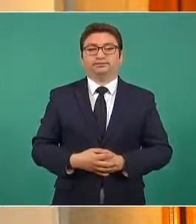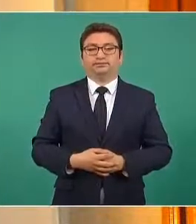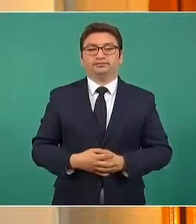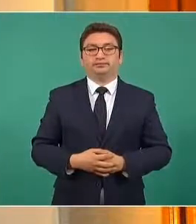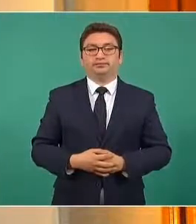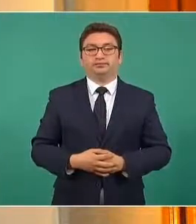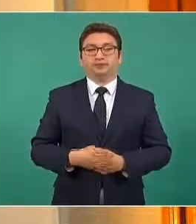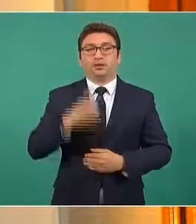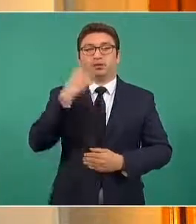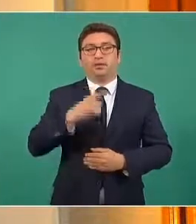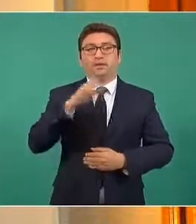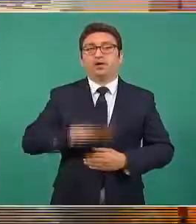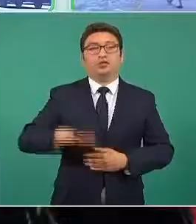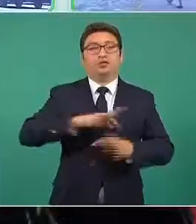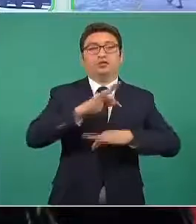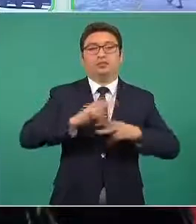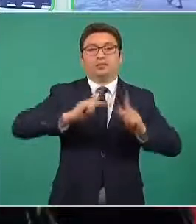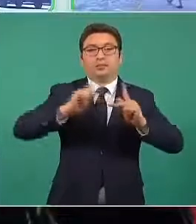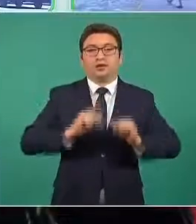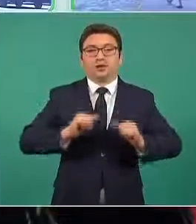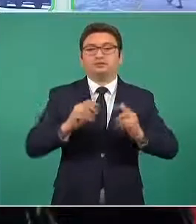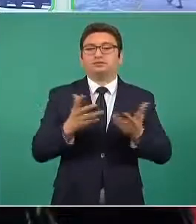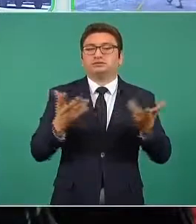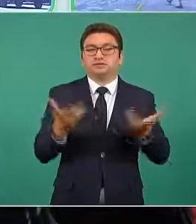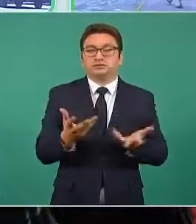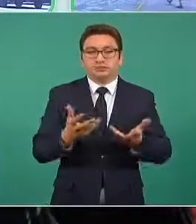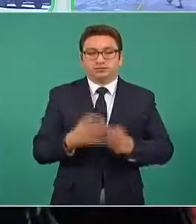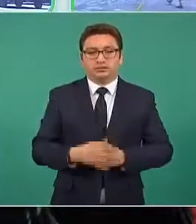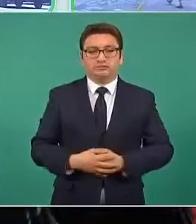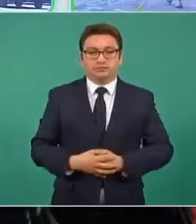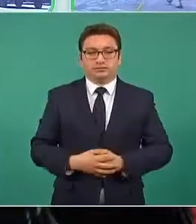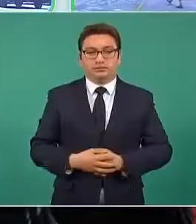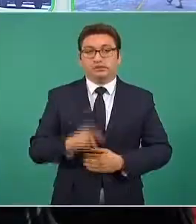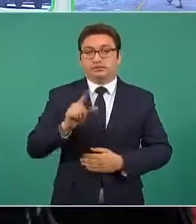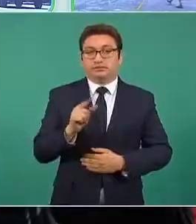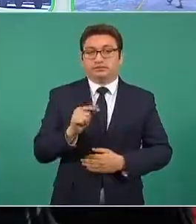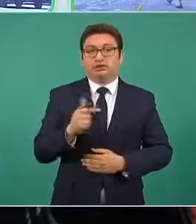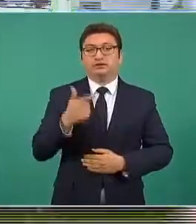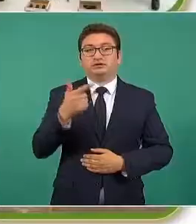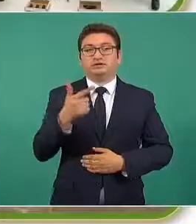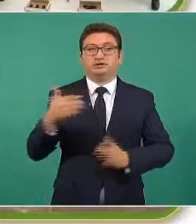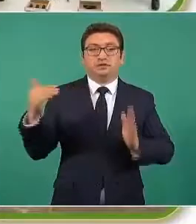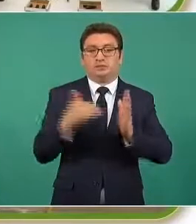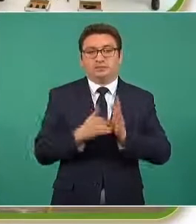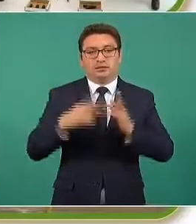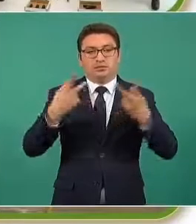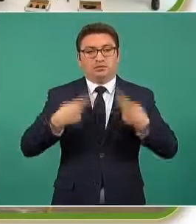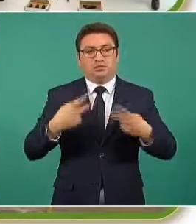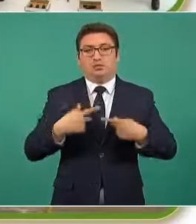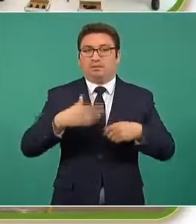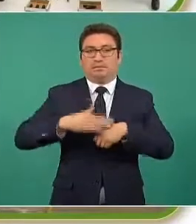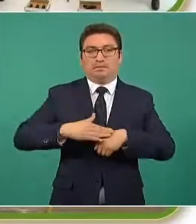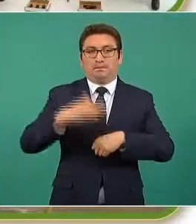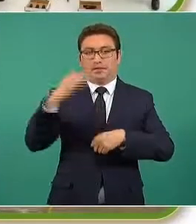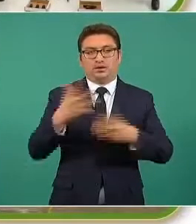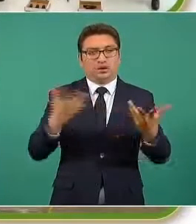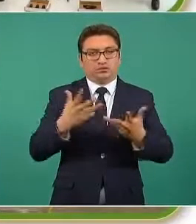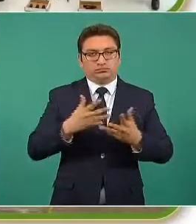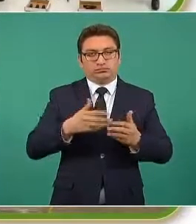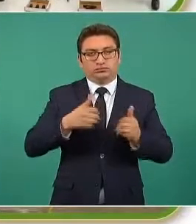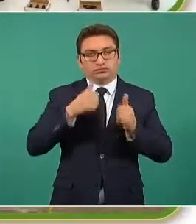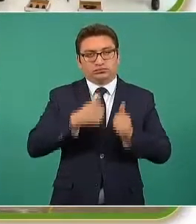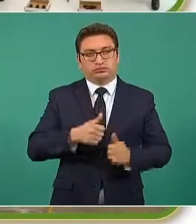operaciones para la construcción a la paz, ya se mencionó, más de 77 mil hombres empleados en esta actividad.